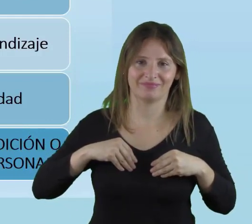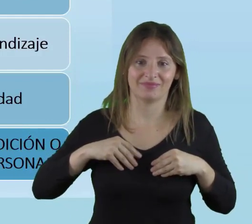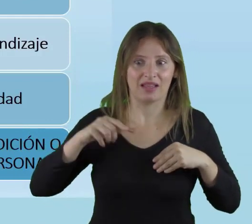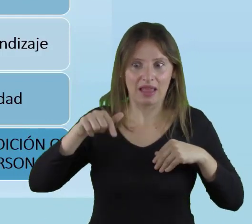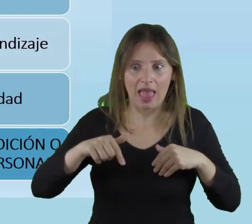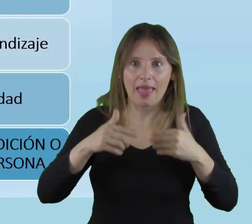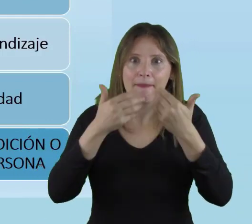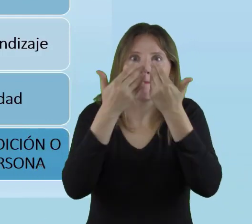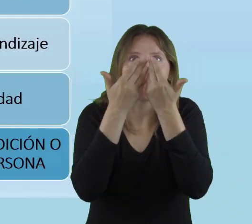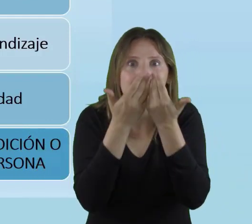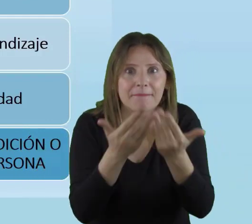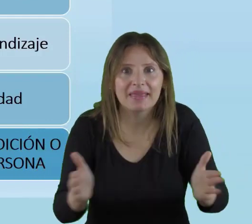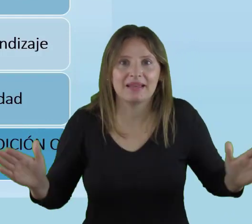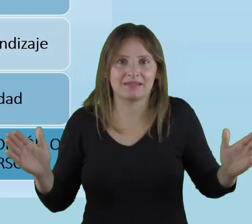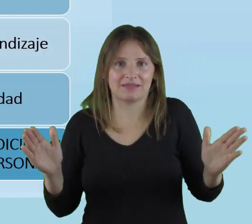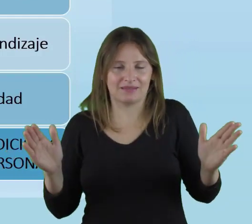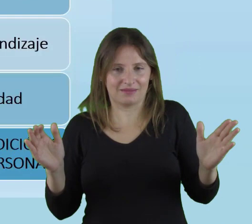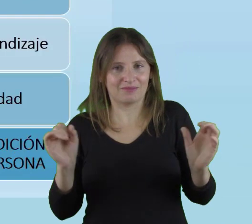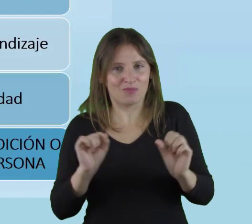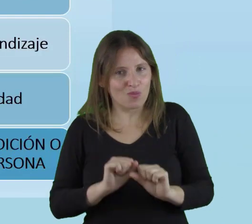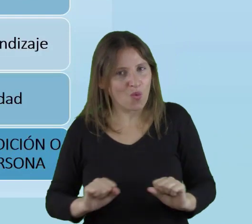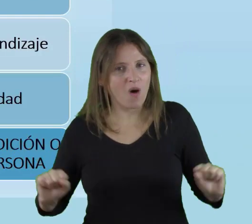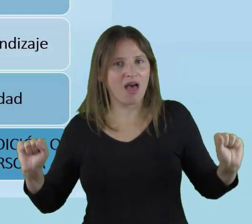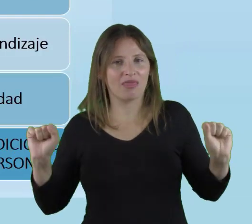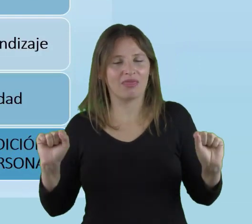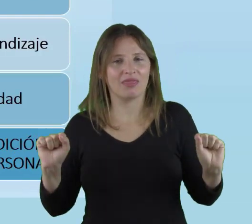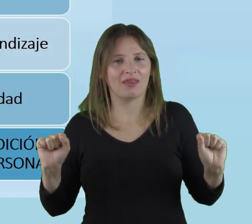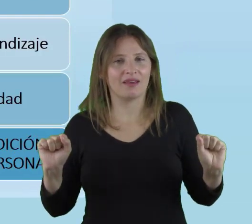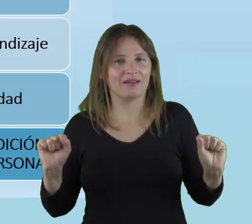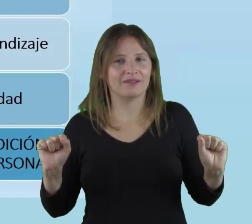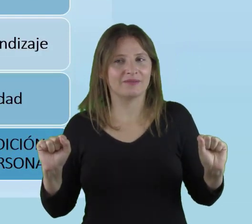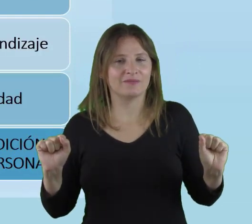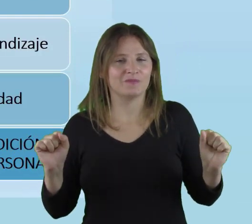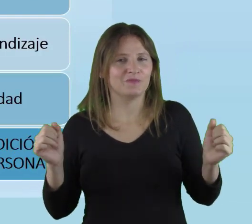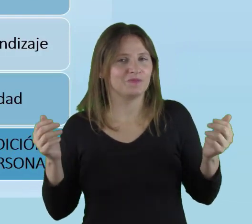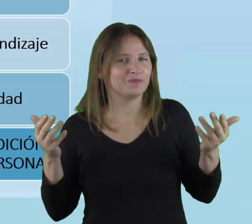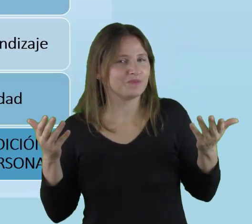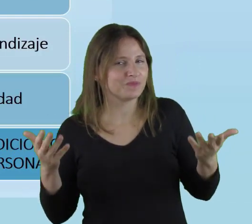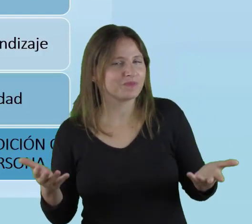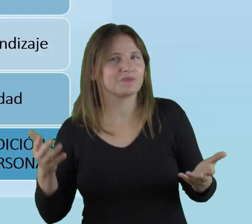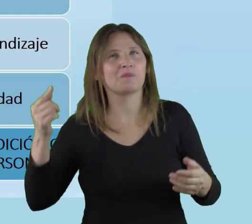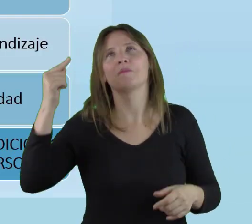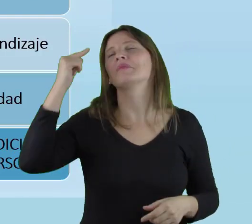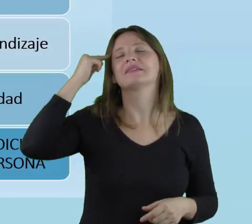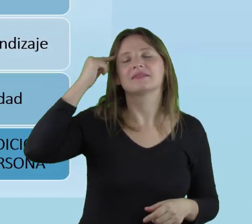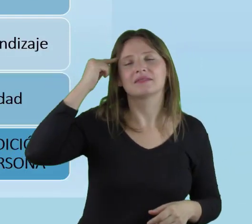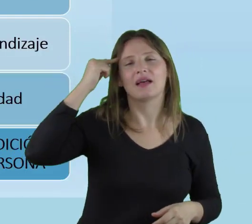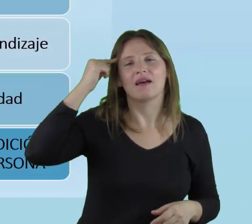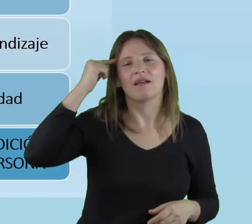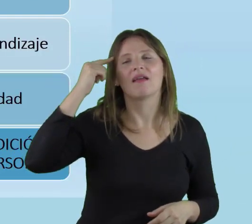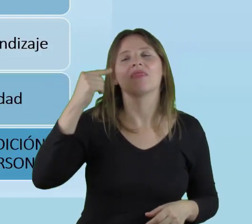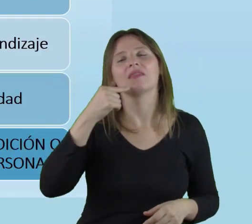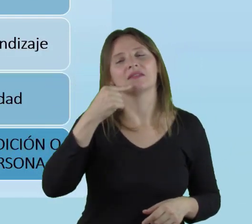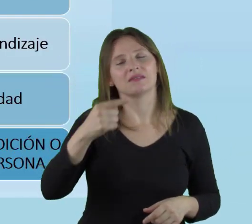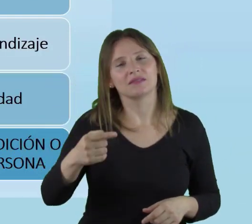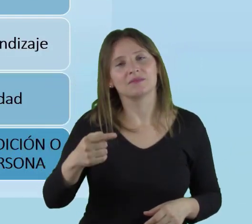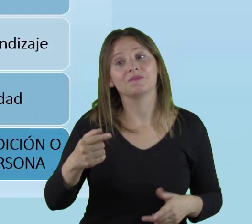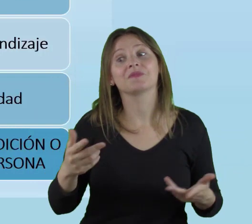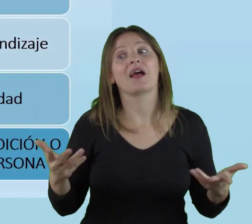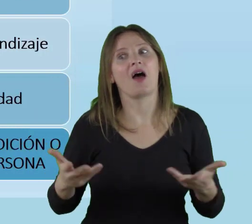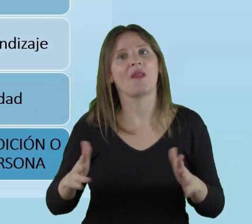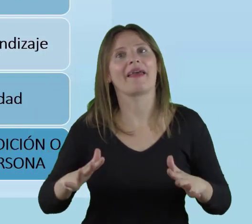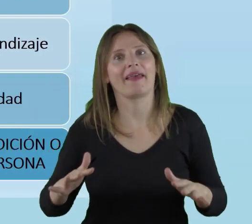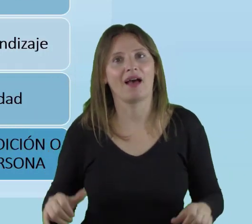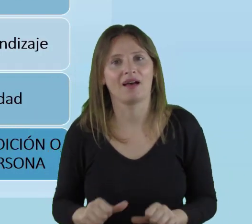Y a partir de ahí, nosotros tendremos que reflexionar y decir,